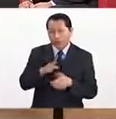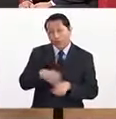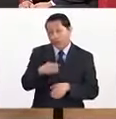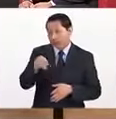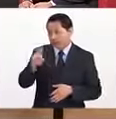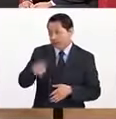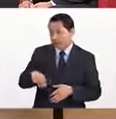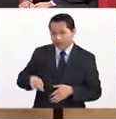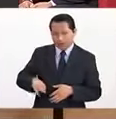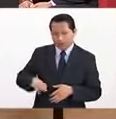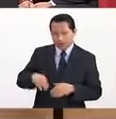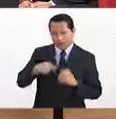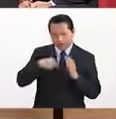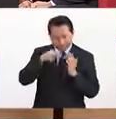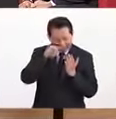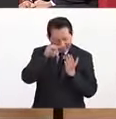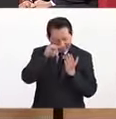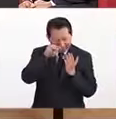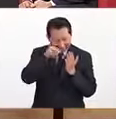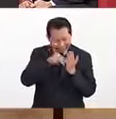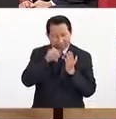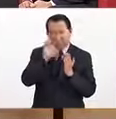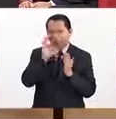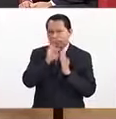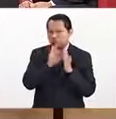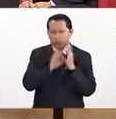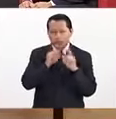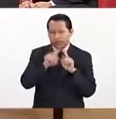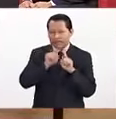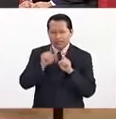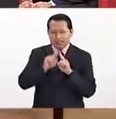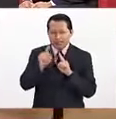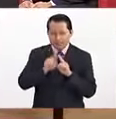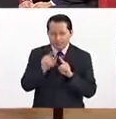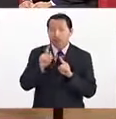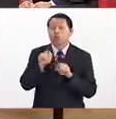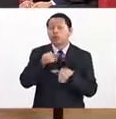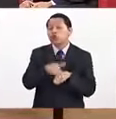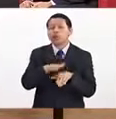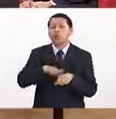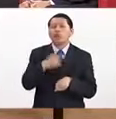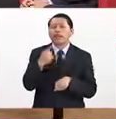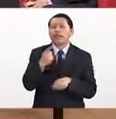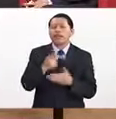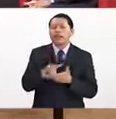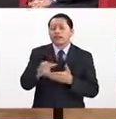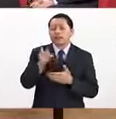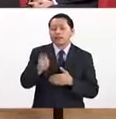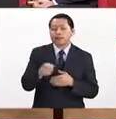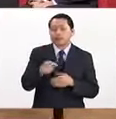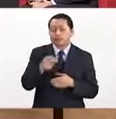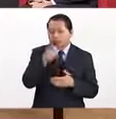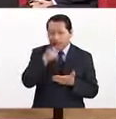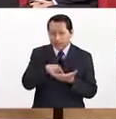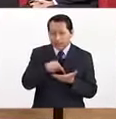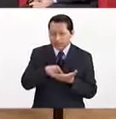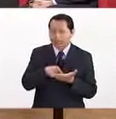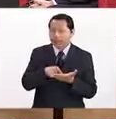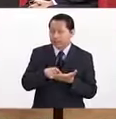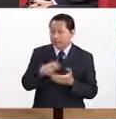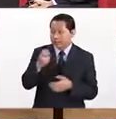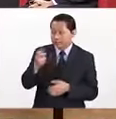interesante y estoy aquí revisando algunos puntos con respecto de por qué se lo otorgaron. Dice, el